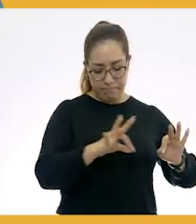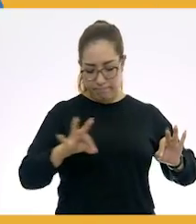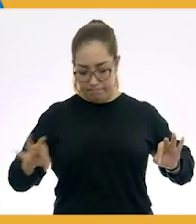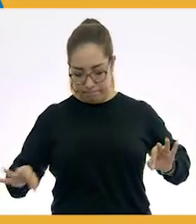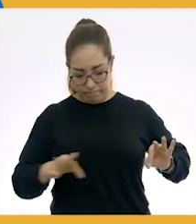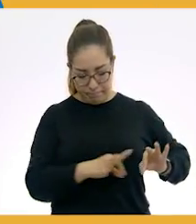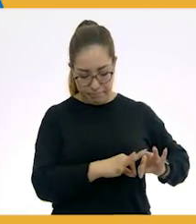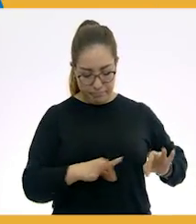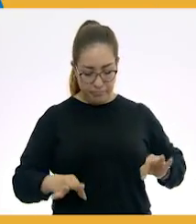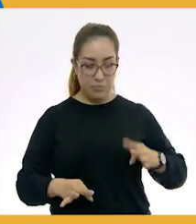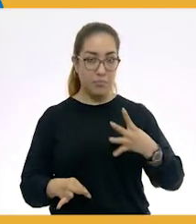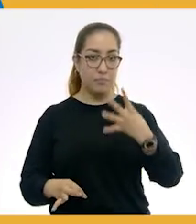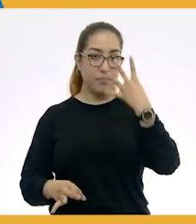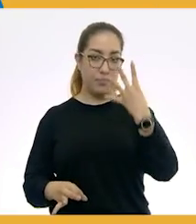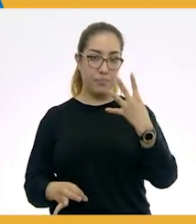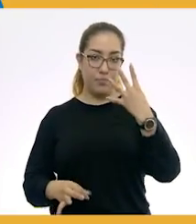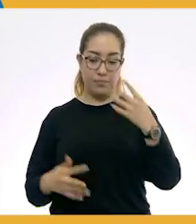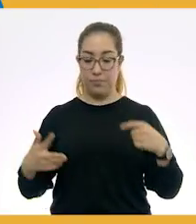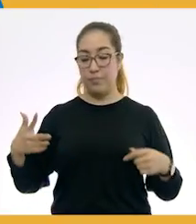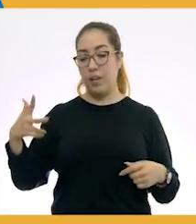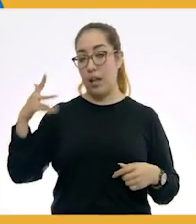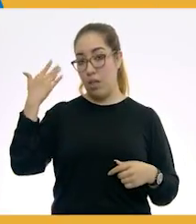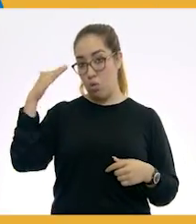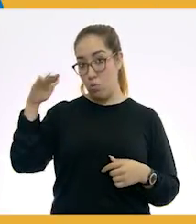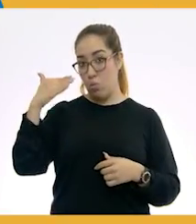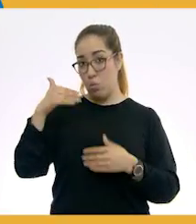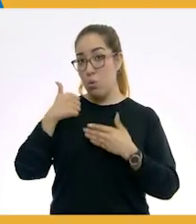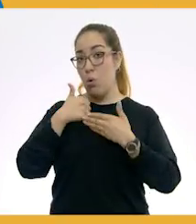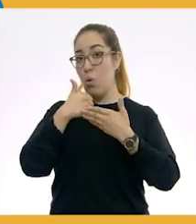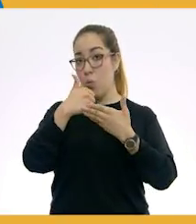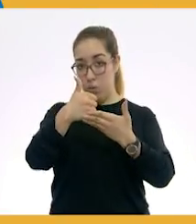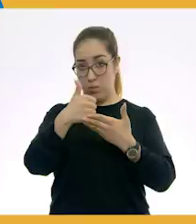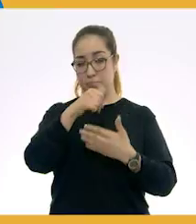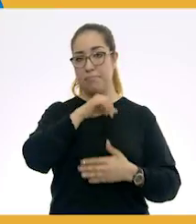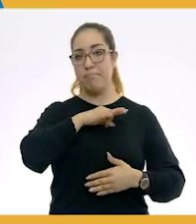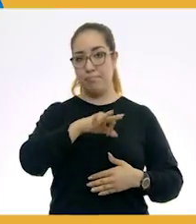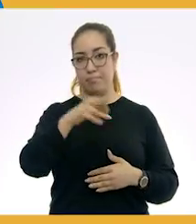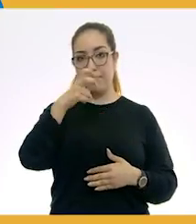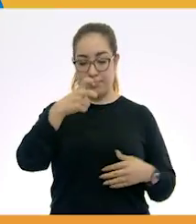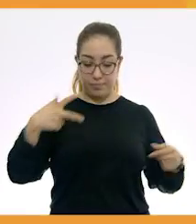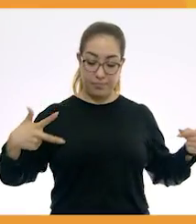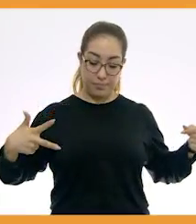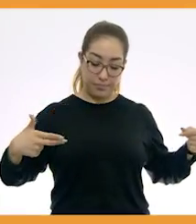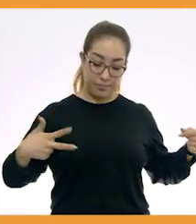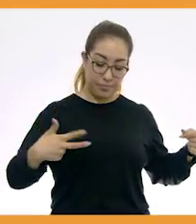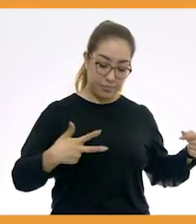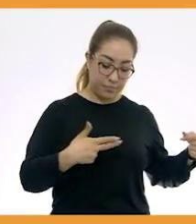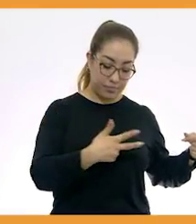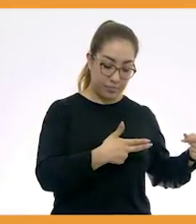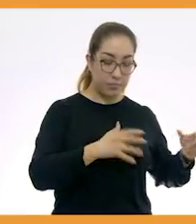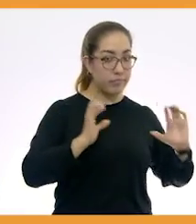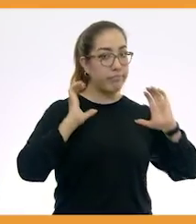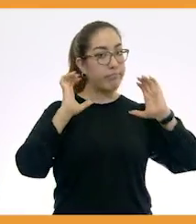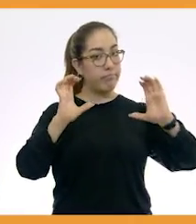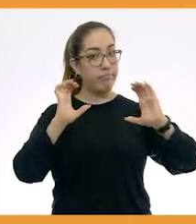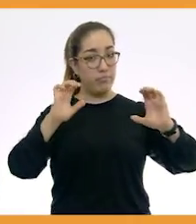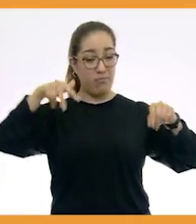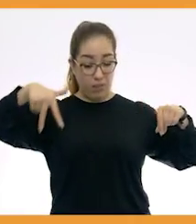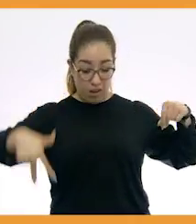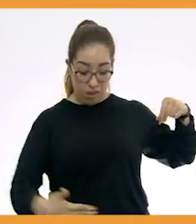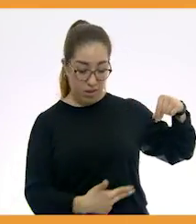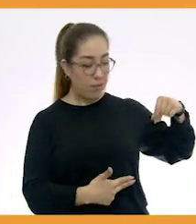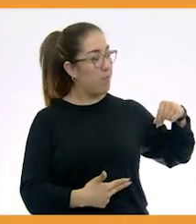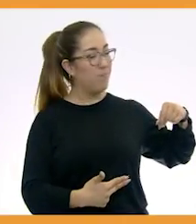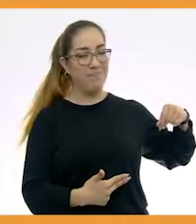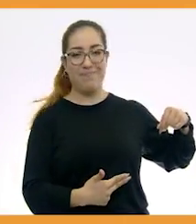4. Con ayuda de un adulto, corta sobre la línea horizontal que marcaste. Asegúrate de cortar por